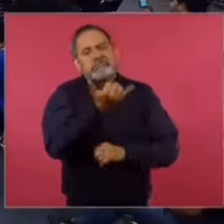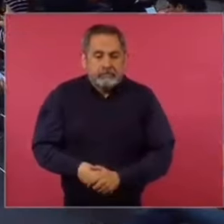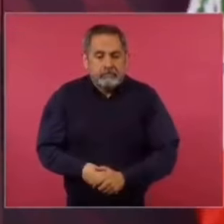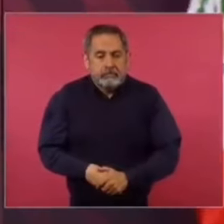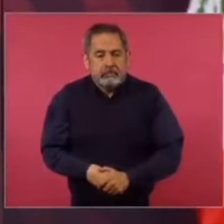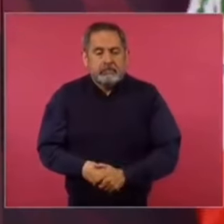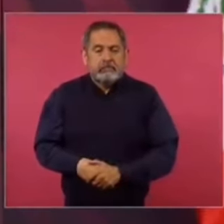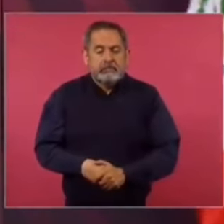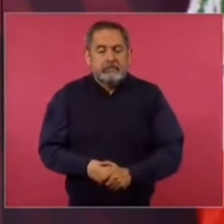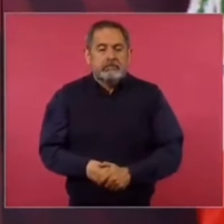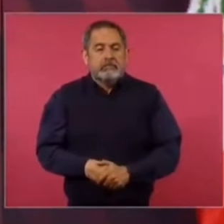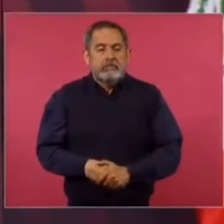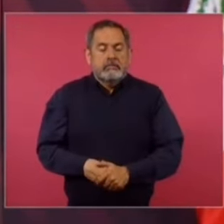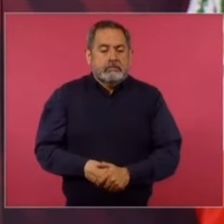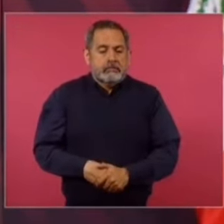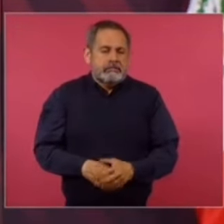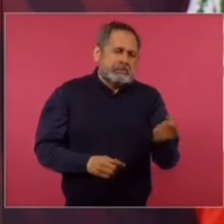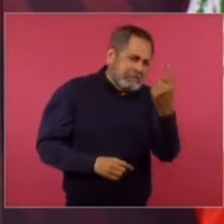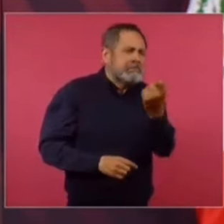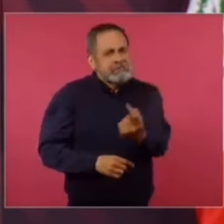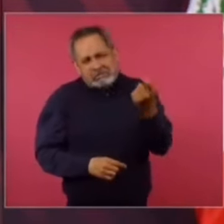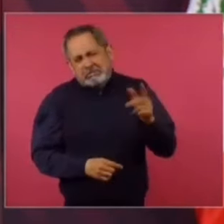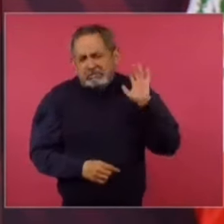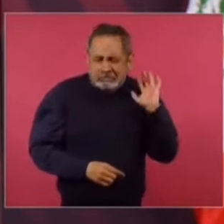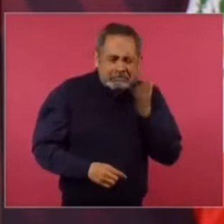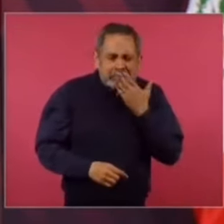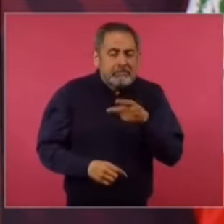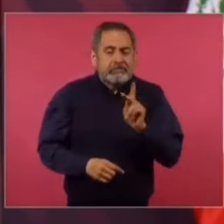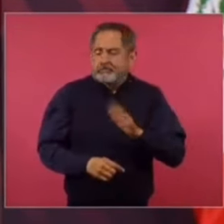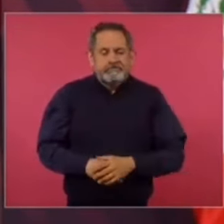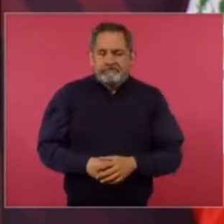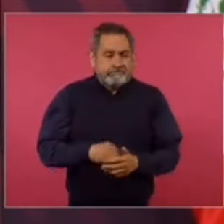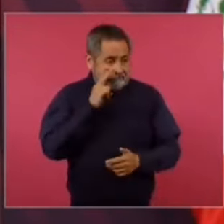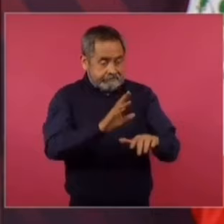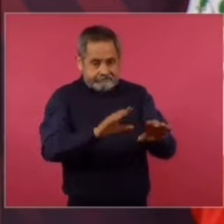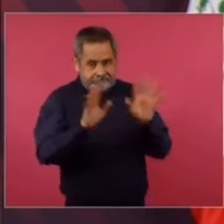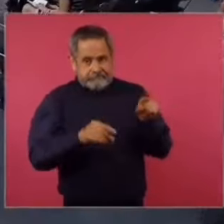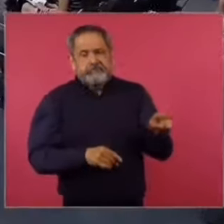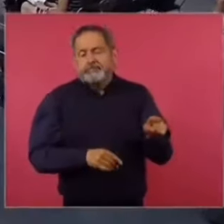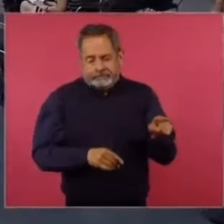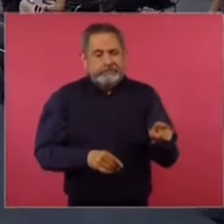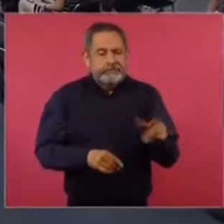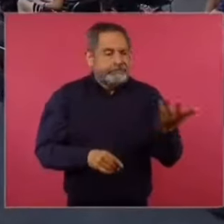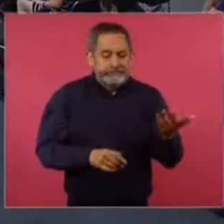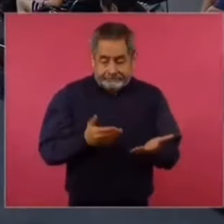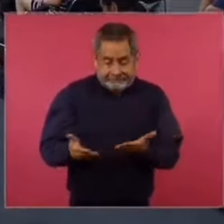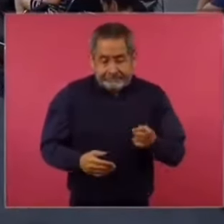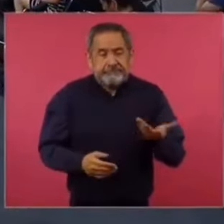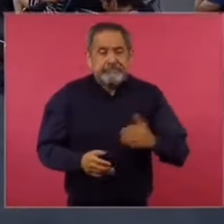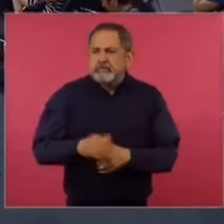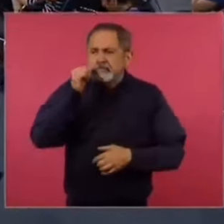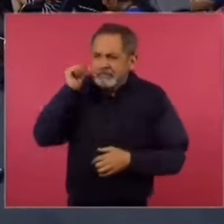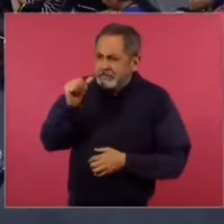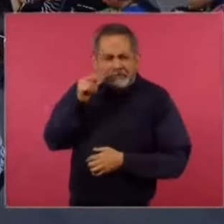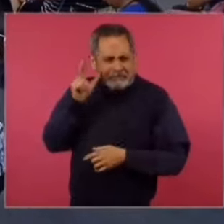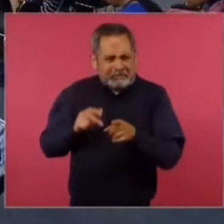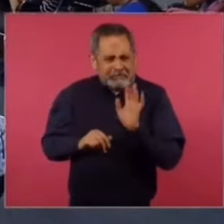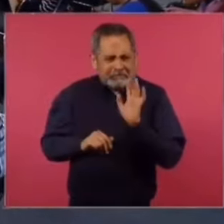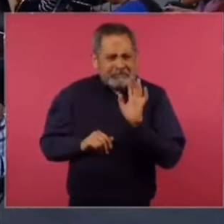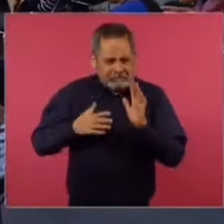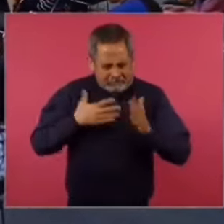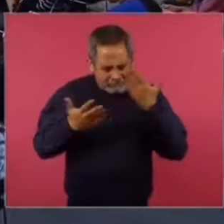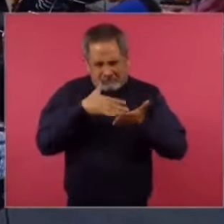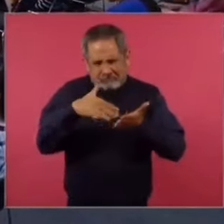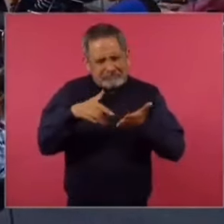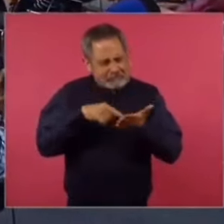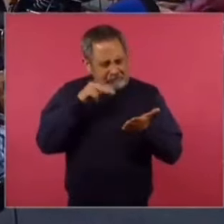y de todo. Hay excepciones, desde luego, pero es clarísimo. Ahora, ayer, antier, estaba yo